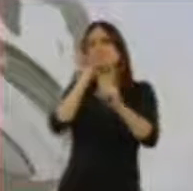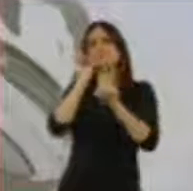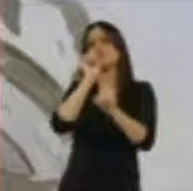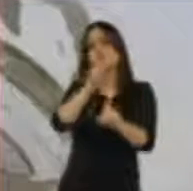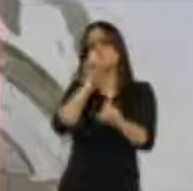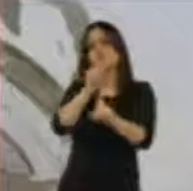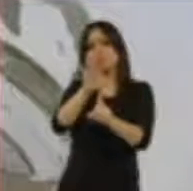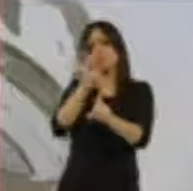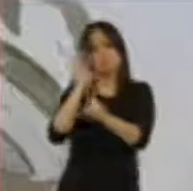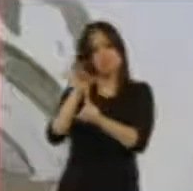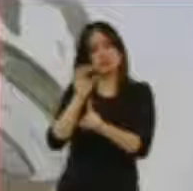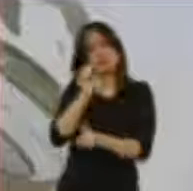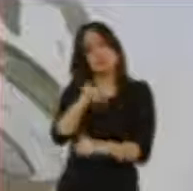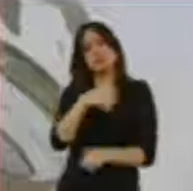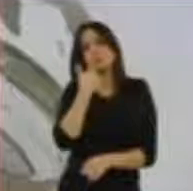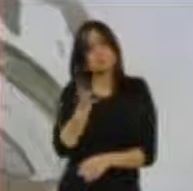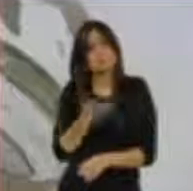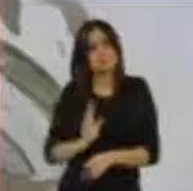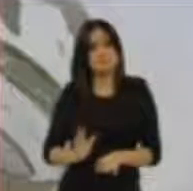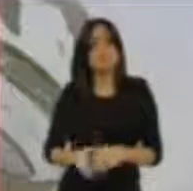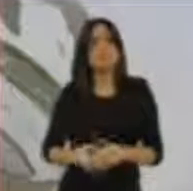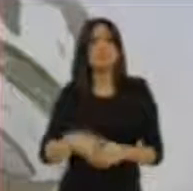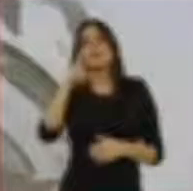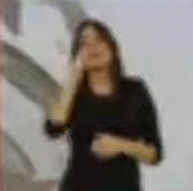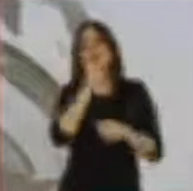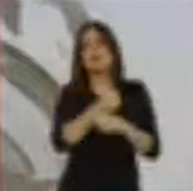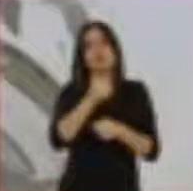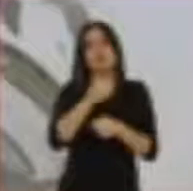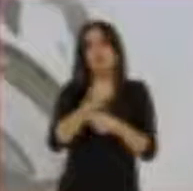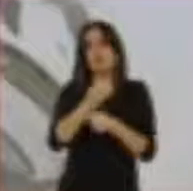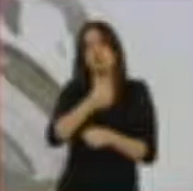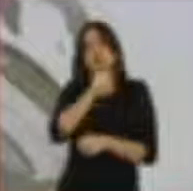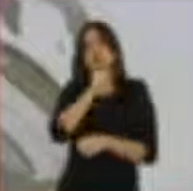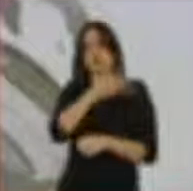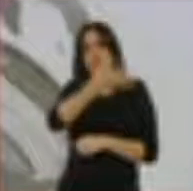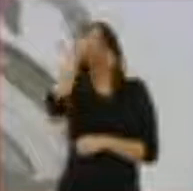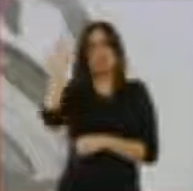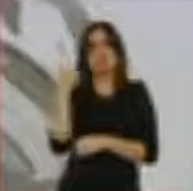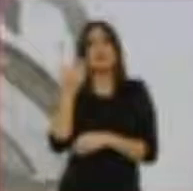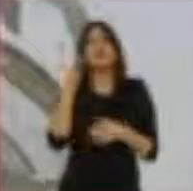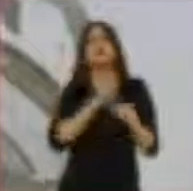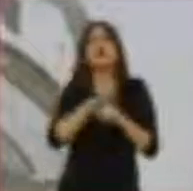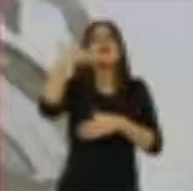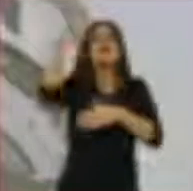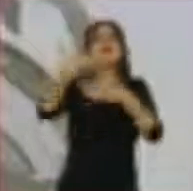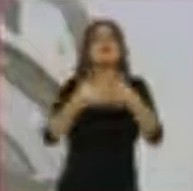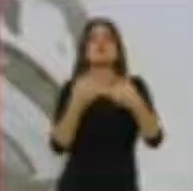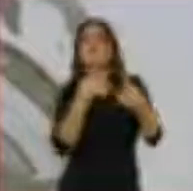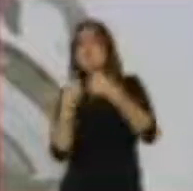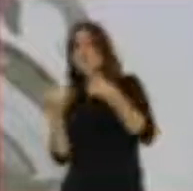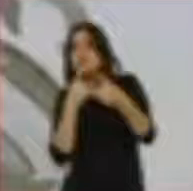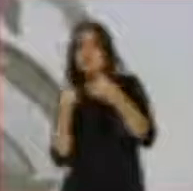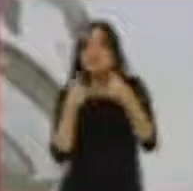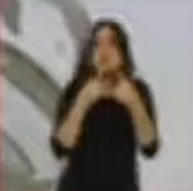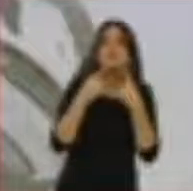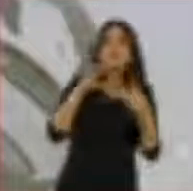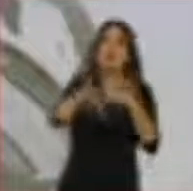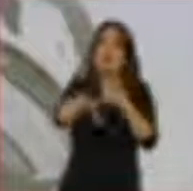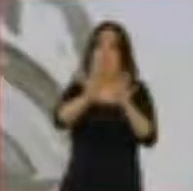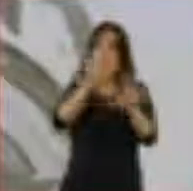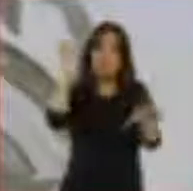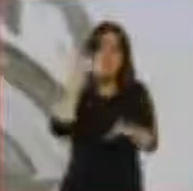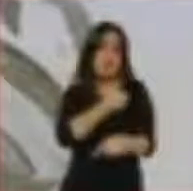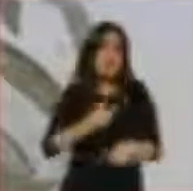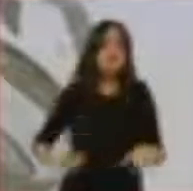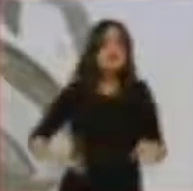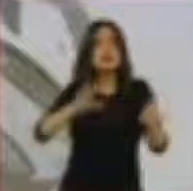posición de de legislador. No sabemos todavía si eventualmente vamos a entrar a la discusión de una reelección